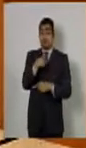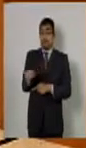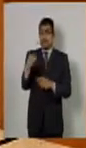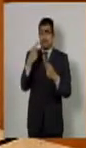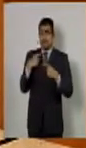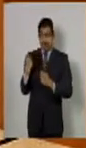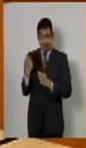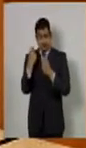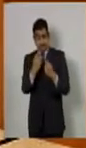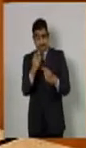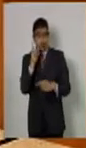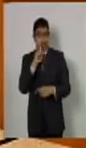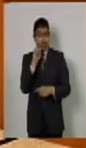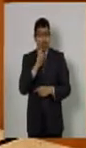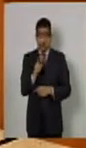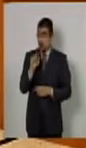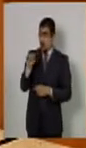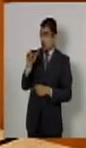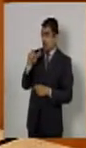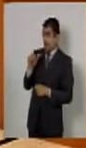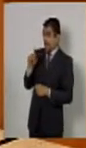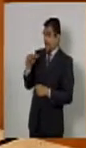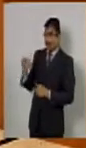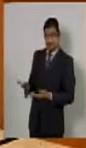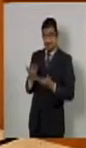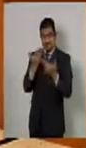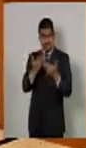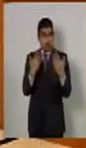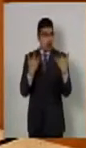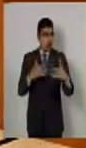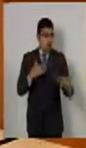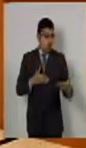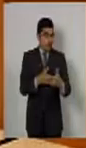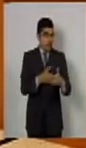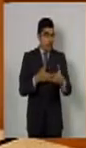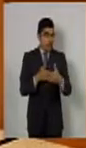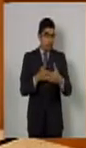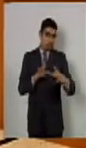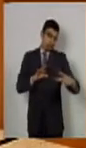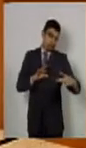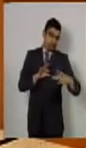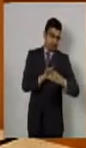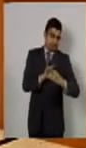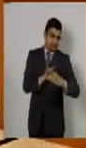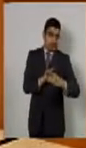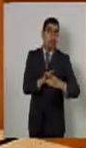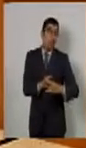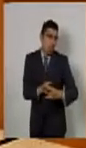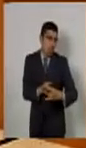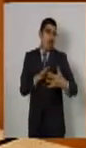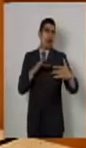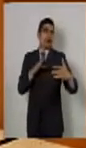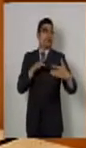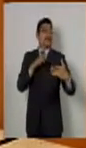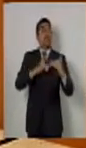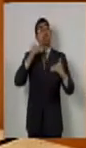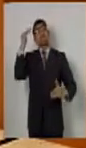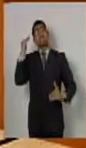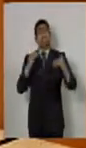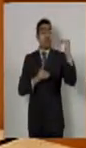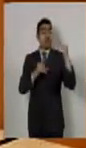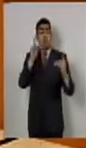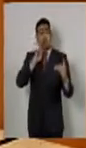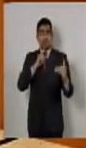se hace hoy a Julia Carabias rompa también esa brecha de inequidad de género que permea a veces de forma